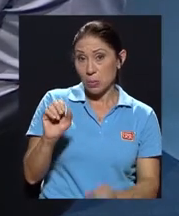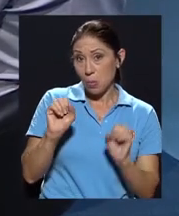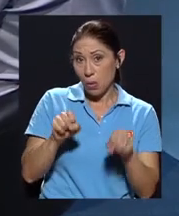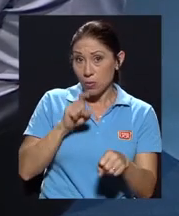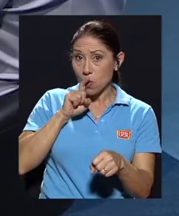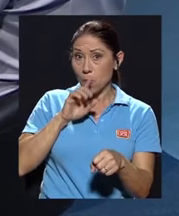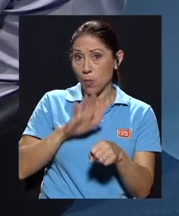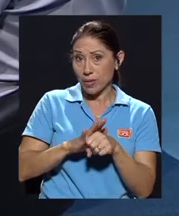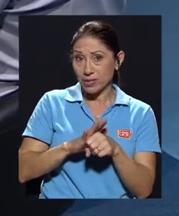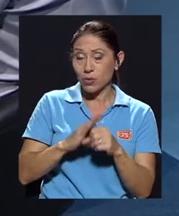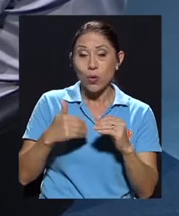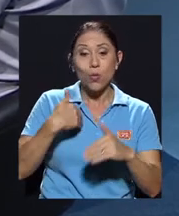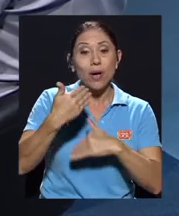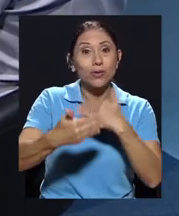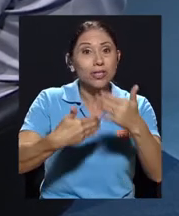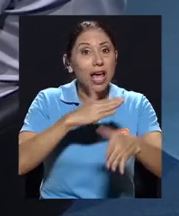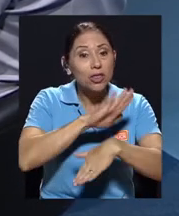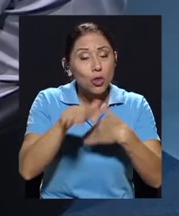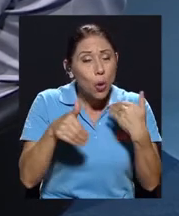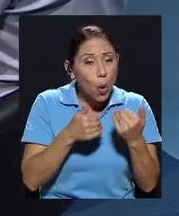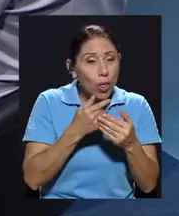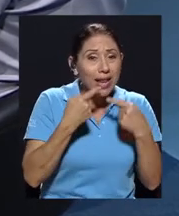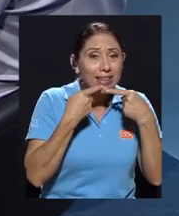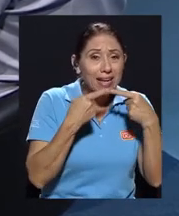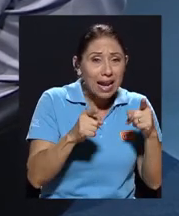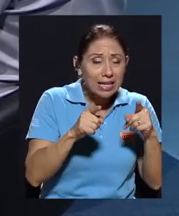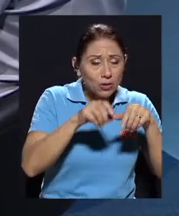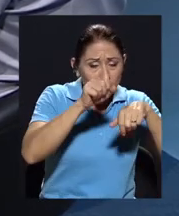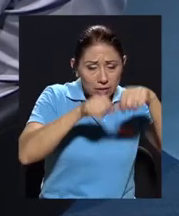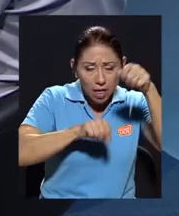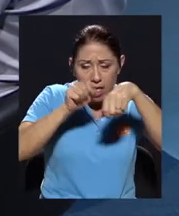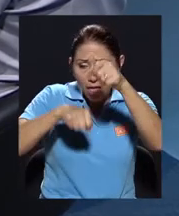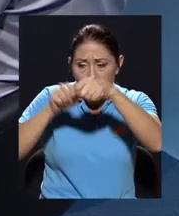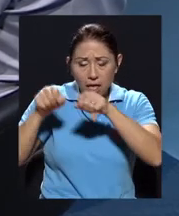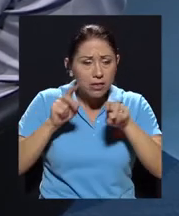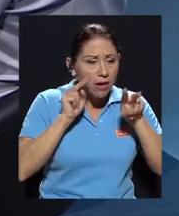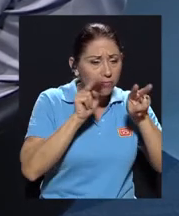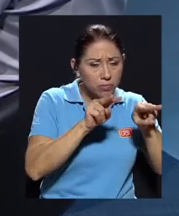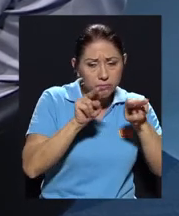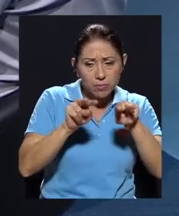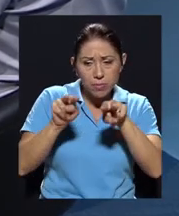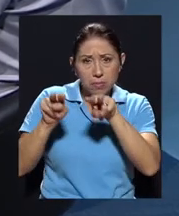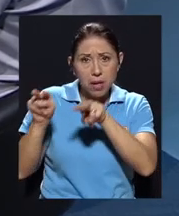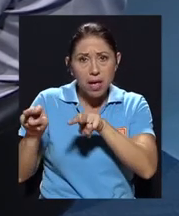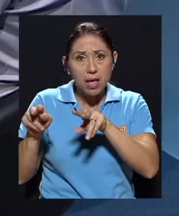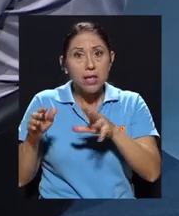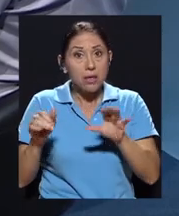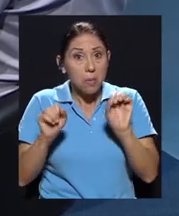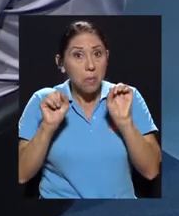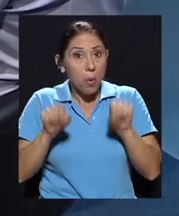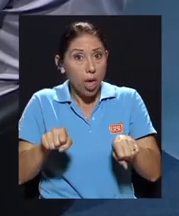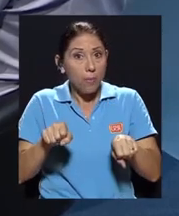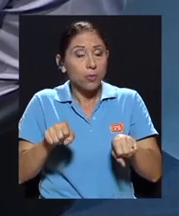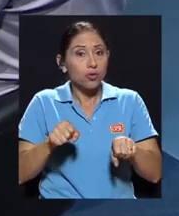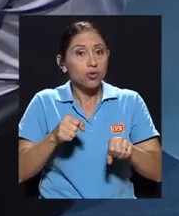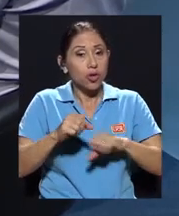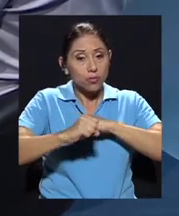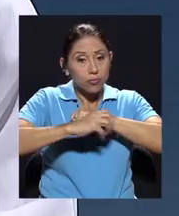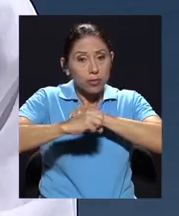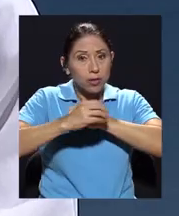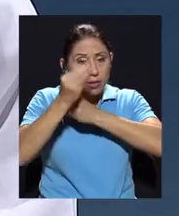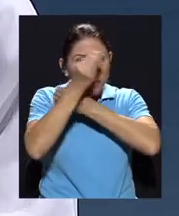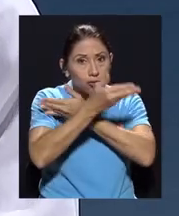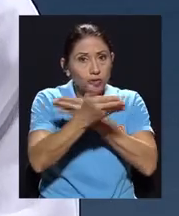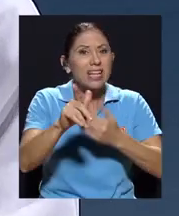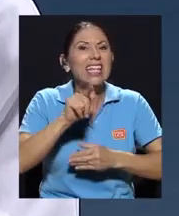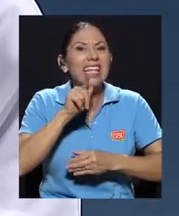curatoría de todas las declaraciones o en este caso de cada uno de los formularios, de que podamos colaborar en la difusión de quiénes son los que se comprometieron?